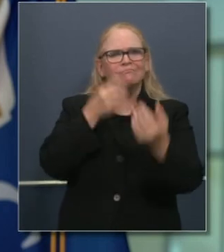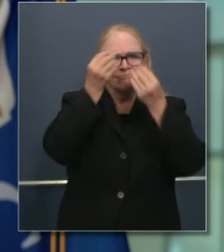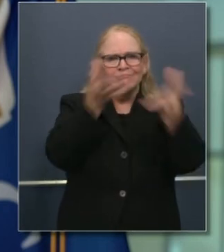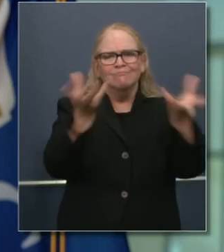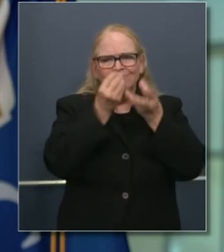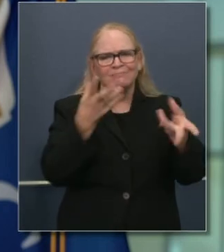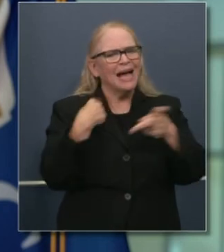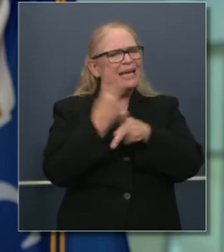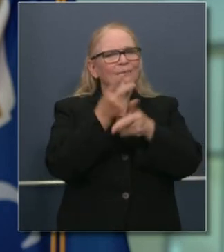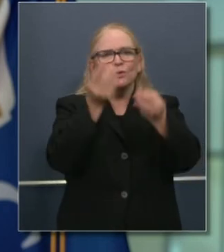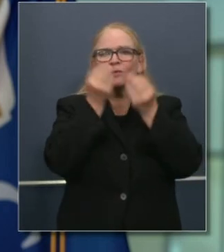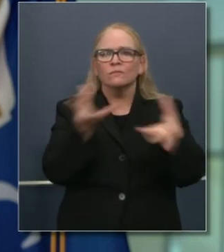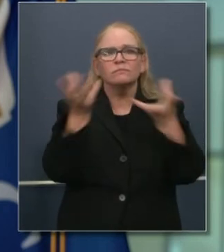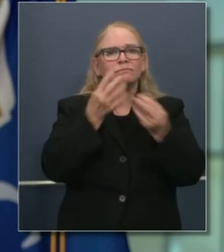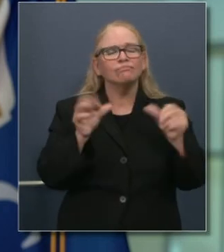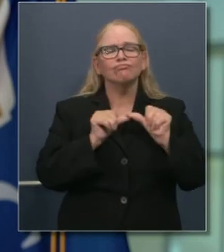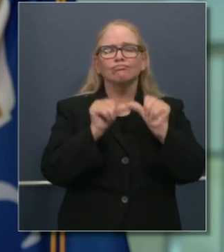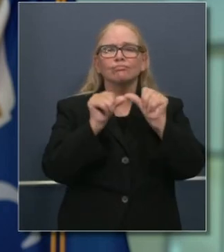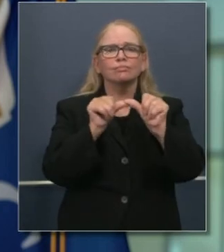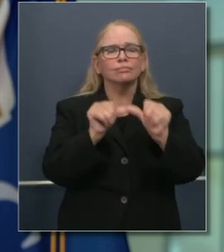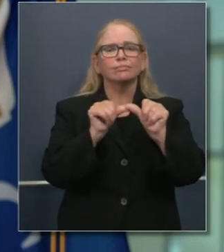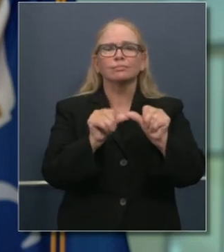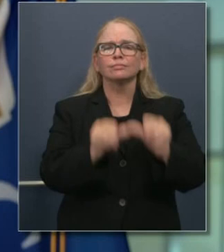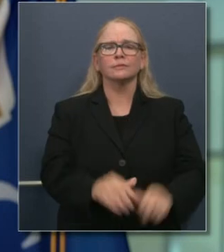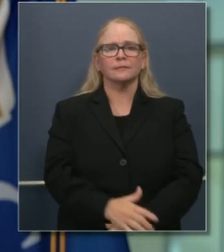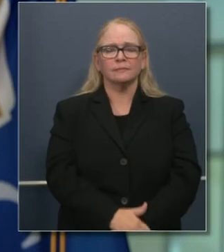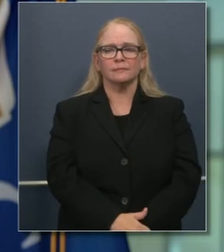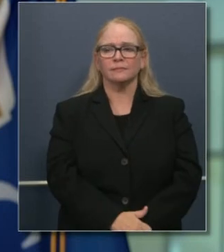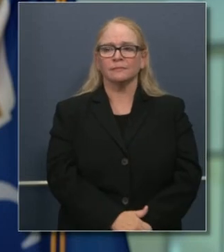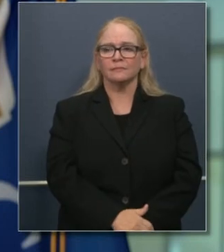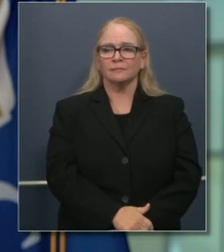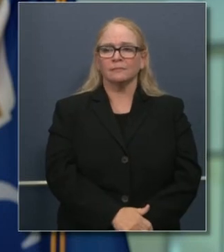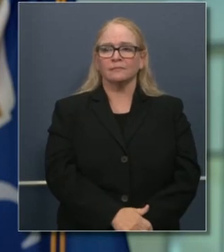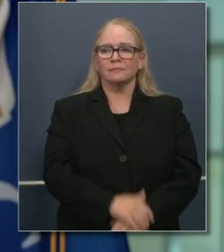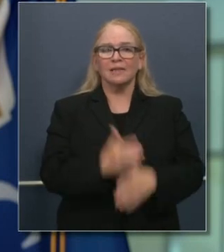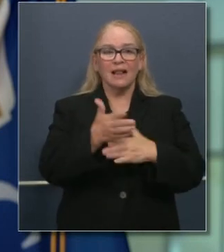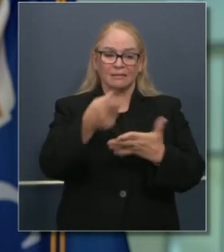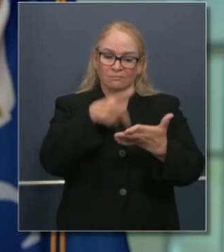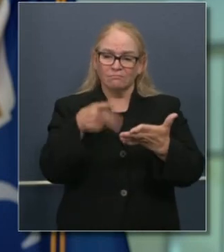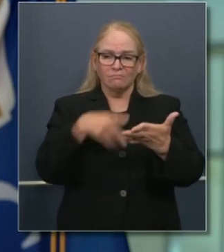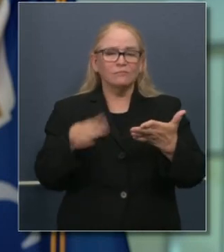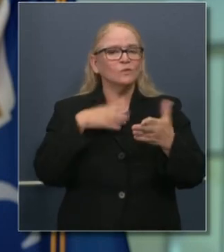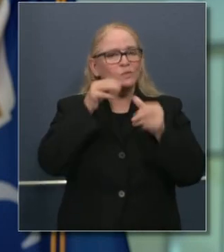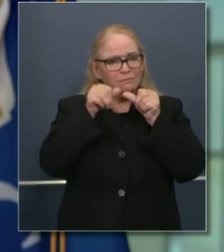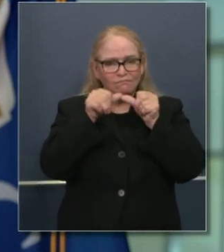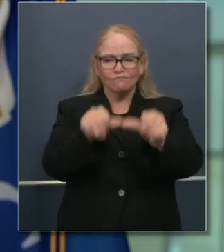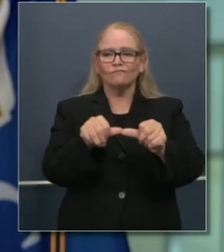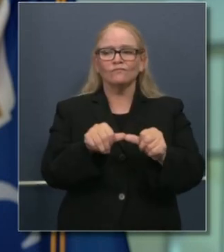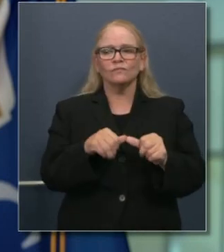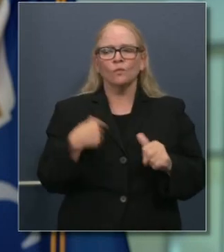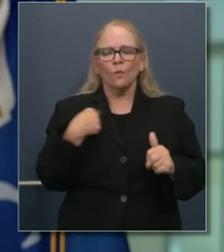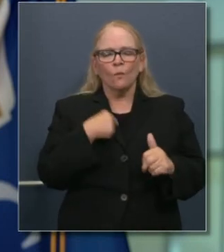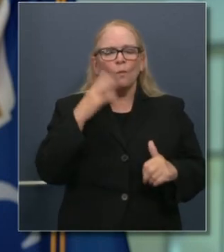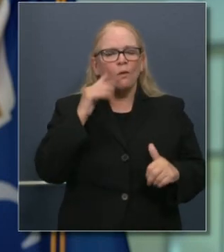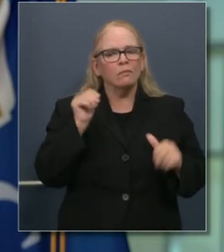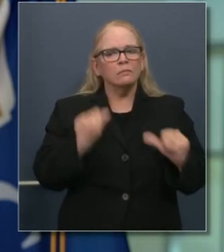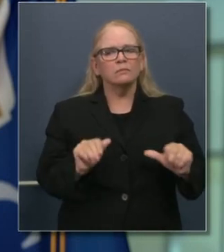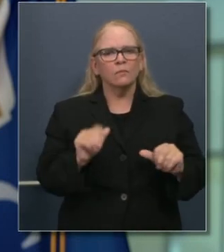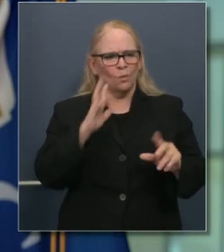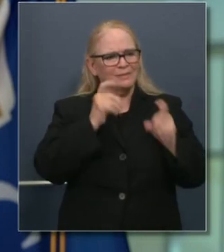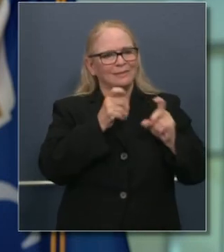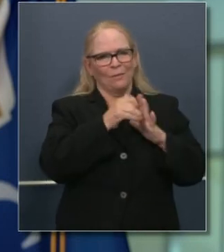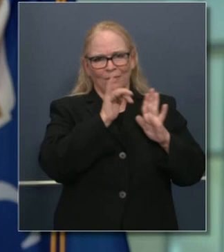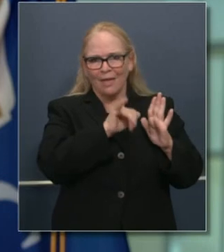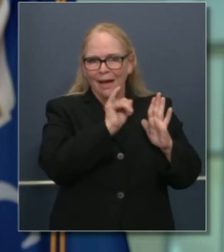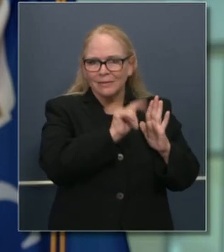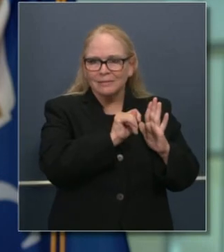problemas con los casos retrasados. La información ya está por llegar. Y en las próximas semanas seguiremos depurando el sistema. Y lidiando con los